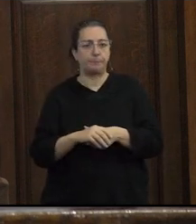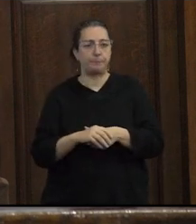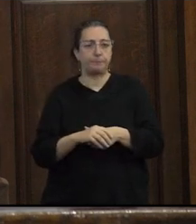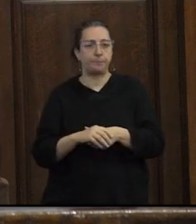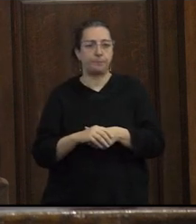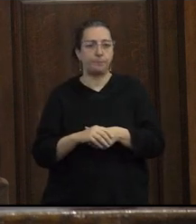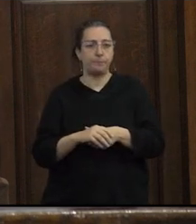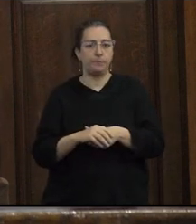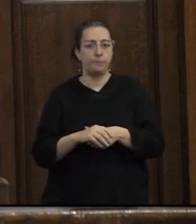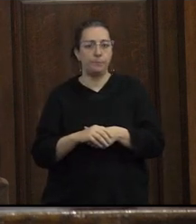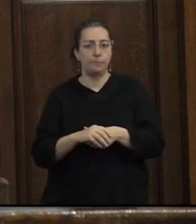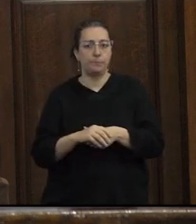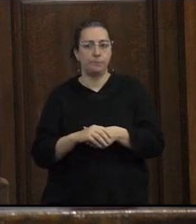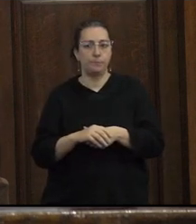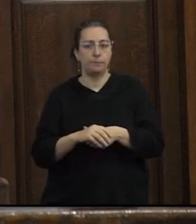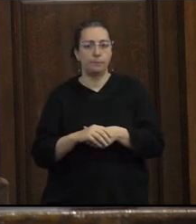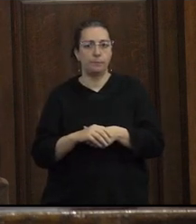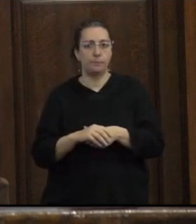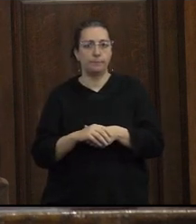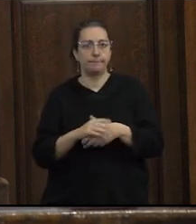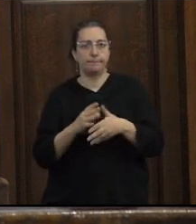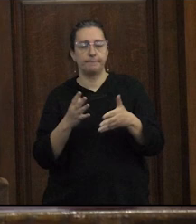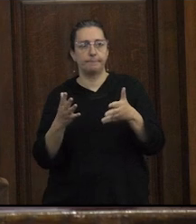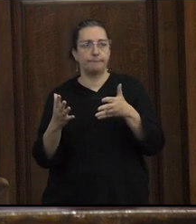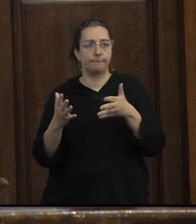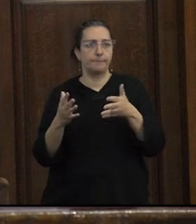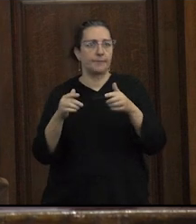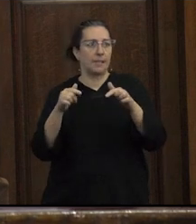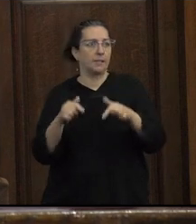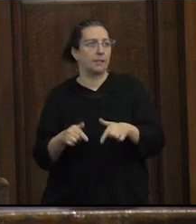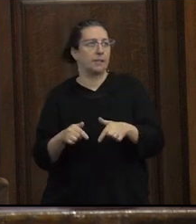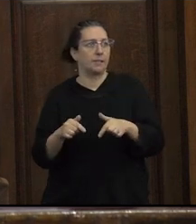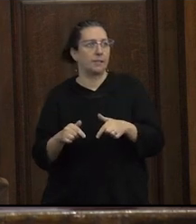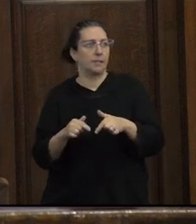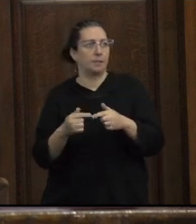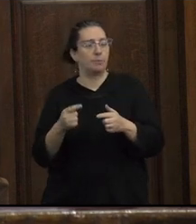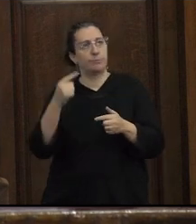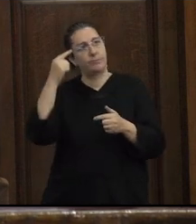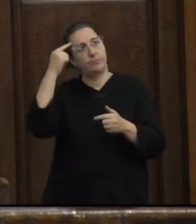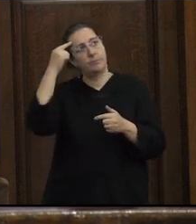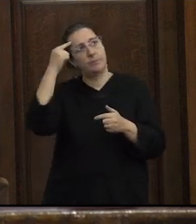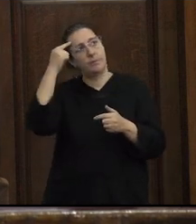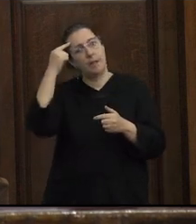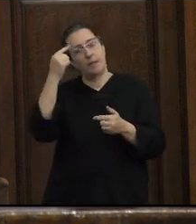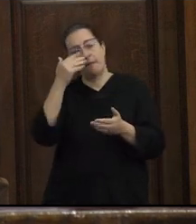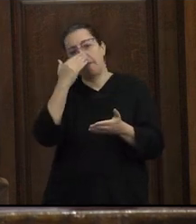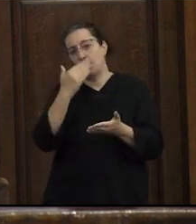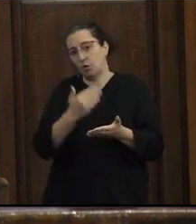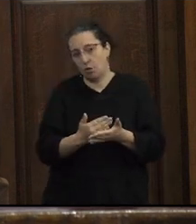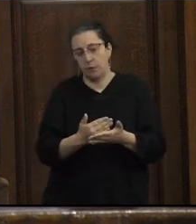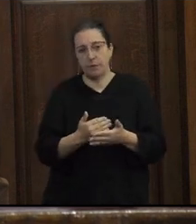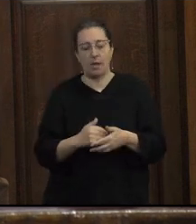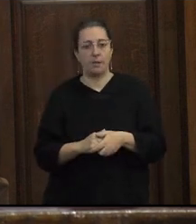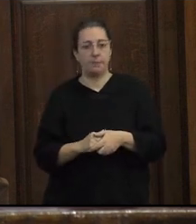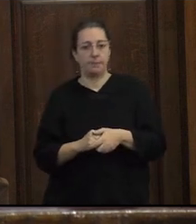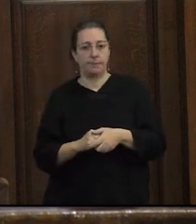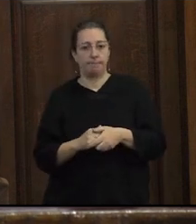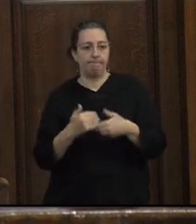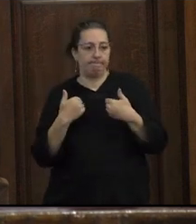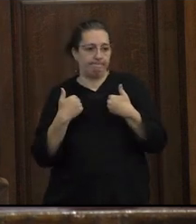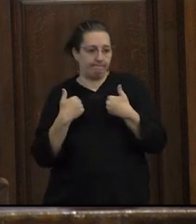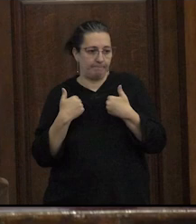lo que acá ya voy con mis reflexiones finales lo